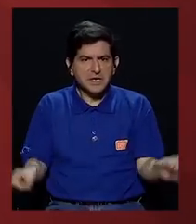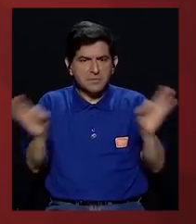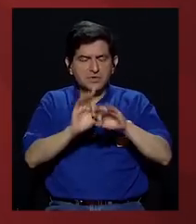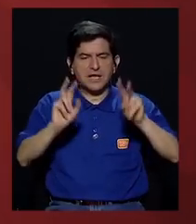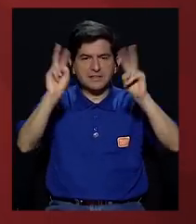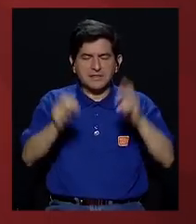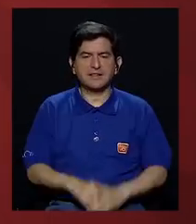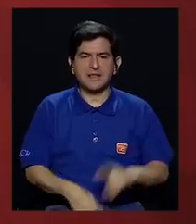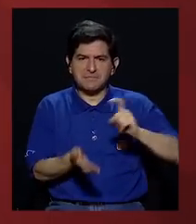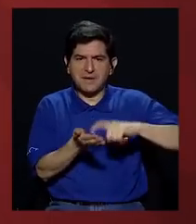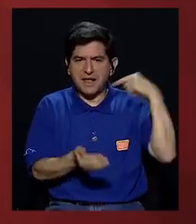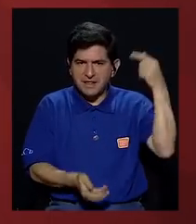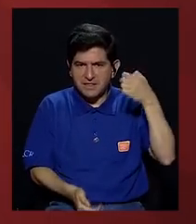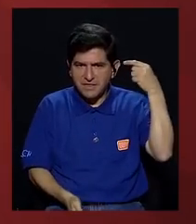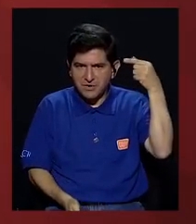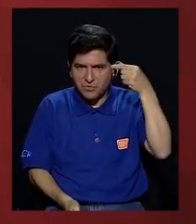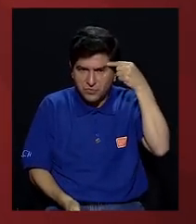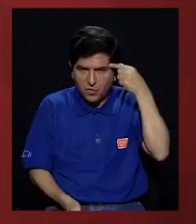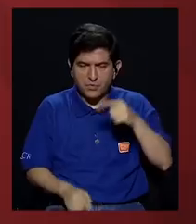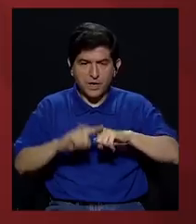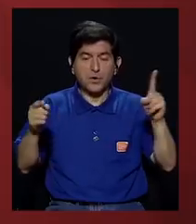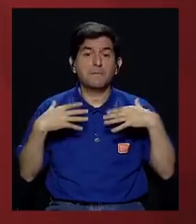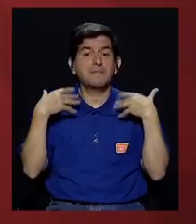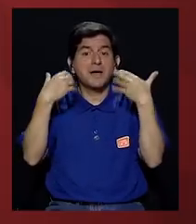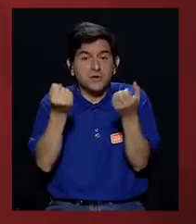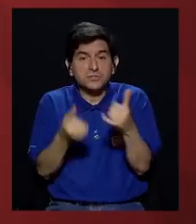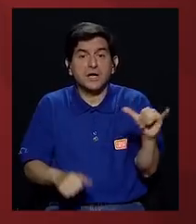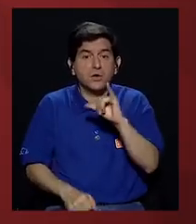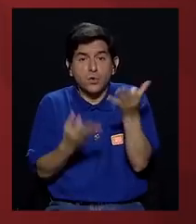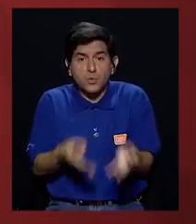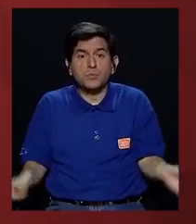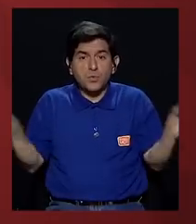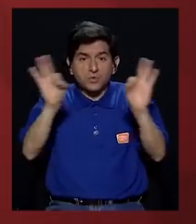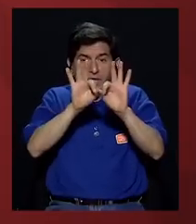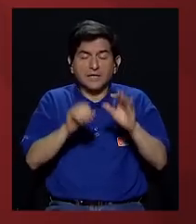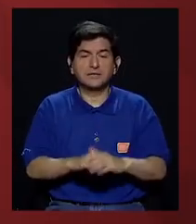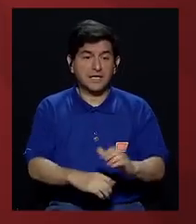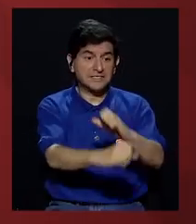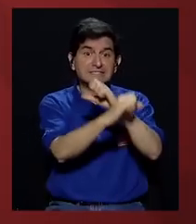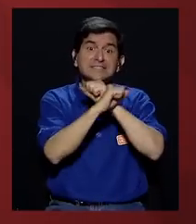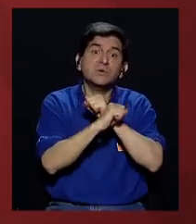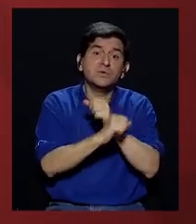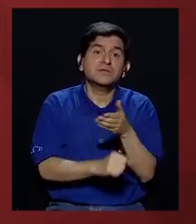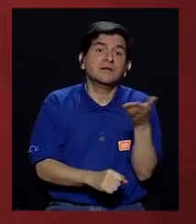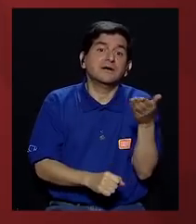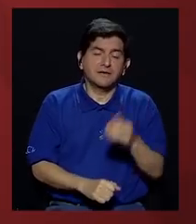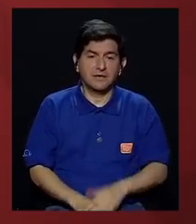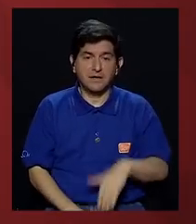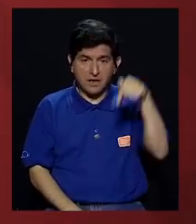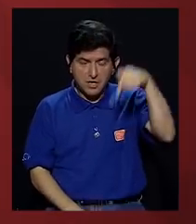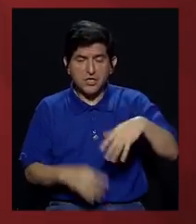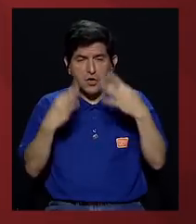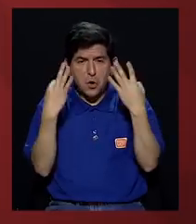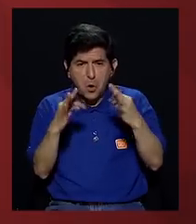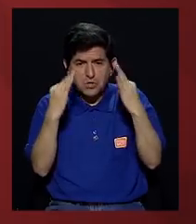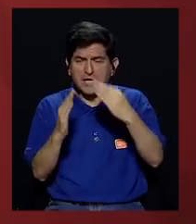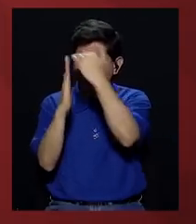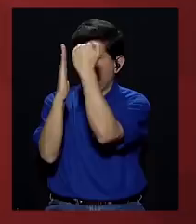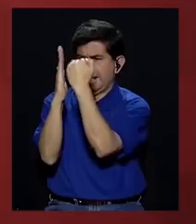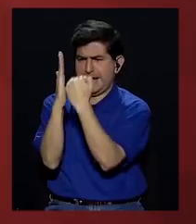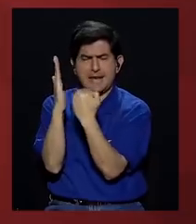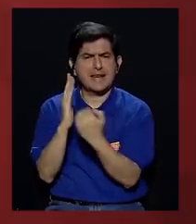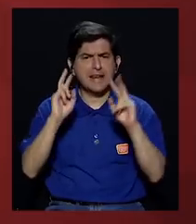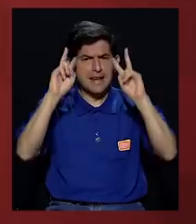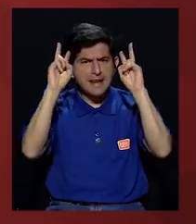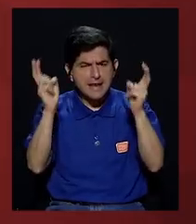importancia del tema fiscal, por ejemplo, pero también tenemos el tema de salud, que es fundamental, la seguridad. Y ahí, hoy vamos a tratar de hacer una